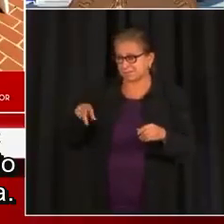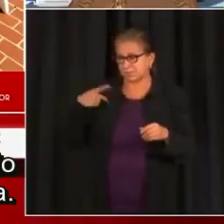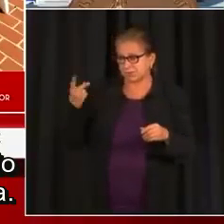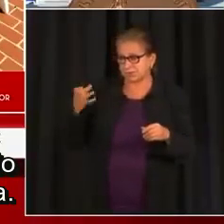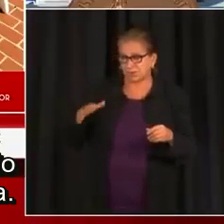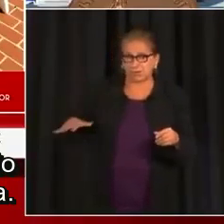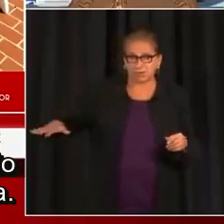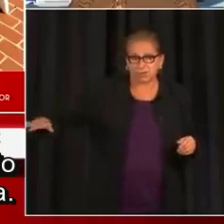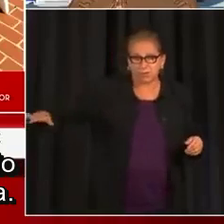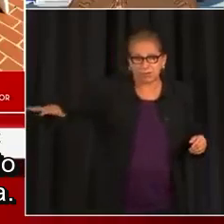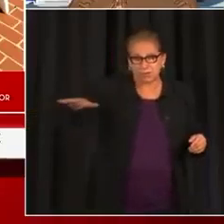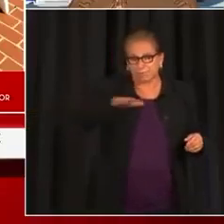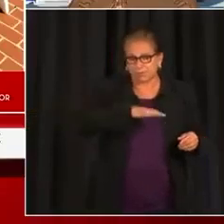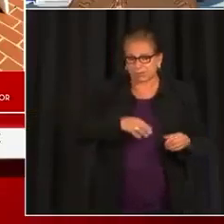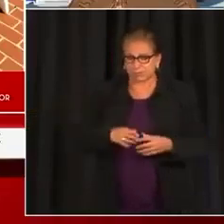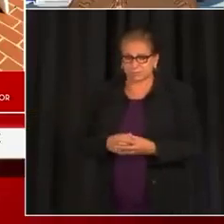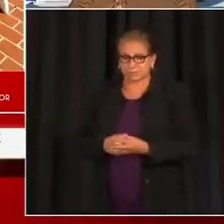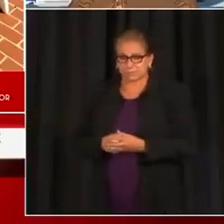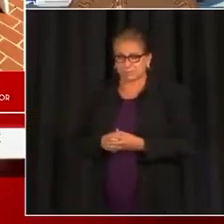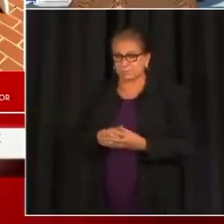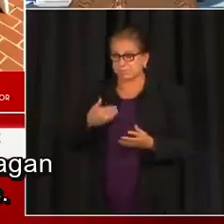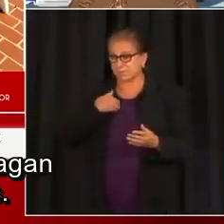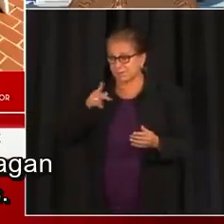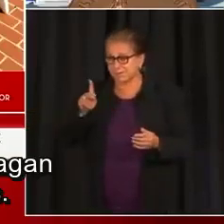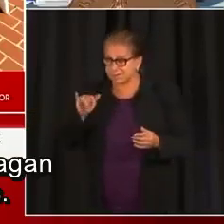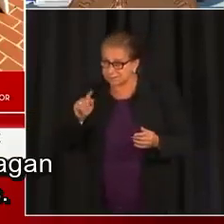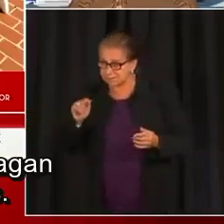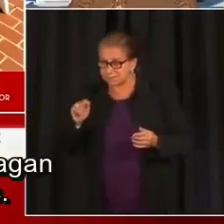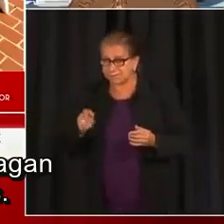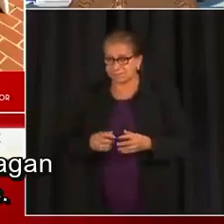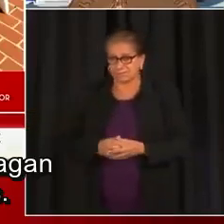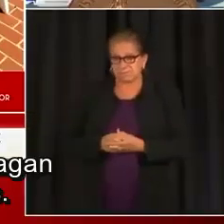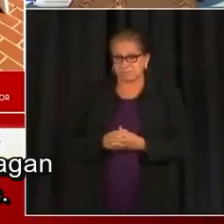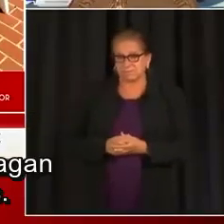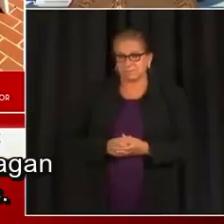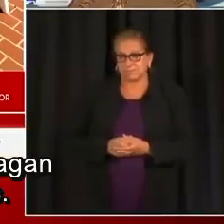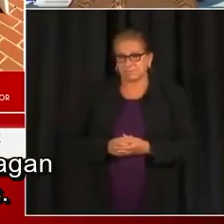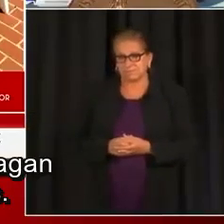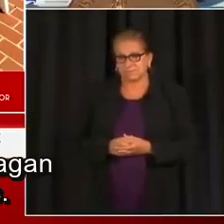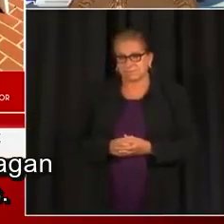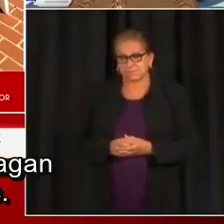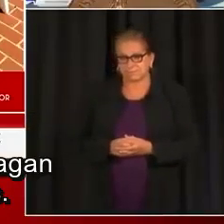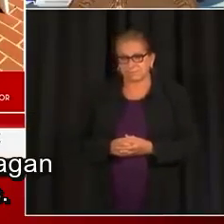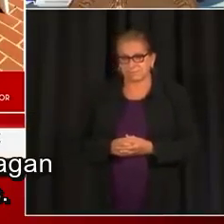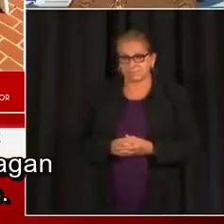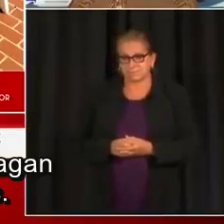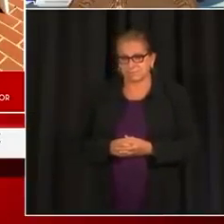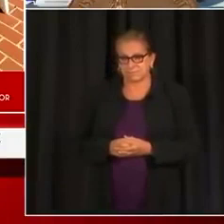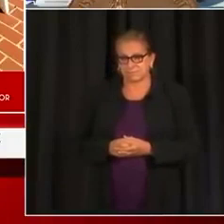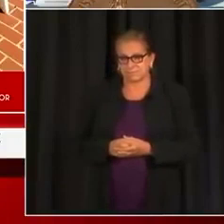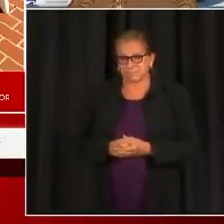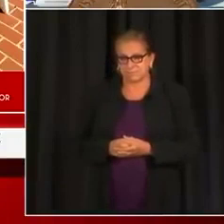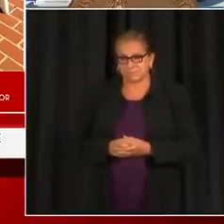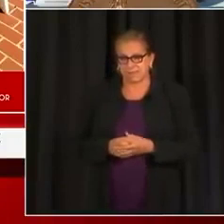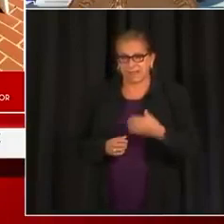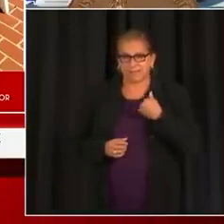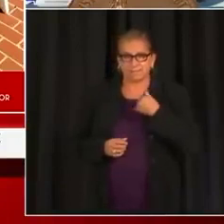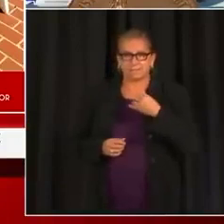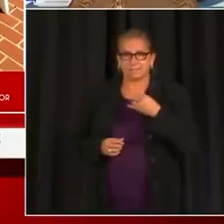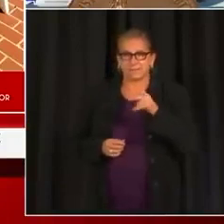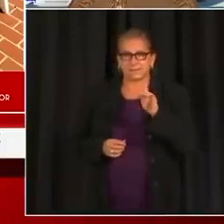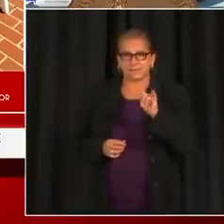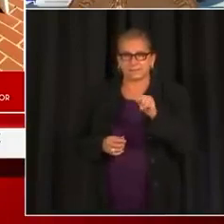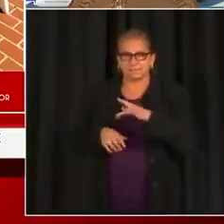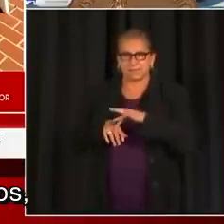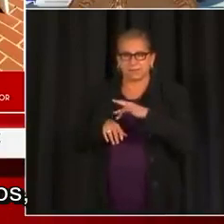a lo largo del distrito de Colombia. También hay kits para hacerse estas pruebas. Ustedes mismos tenemos cuatro estaciones